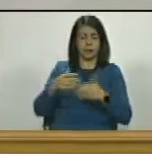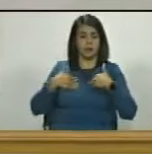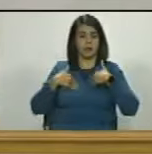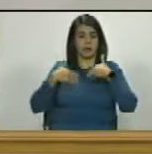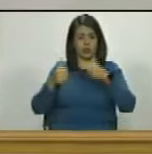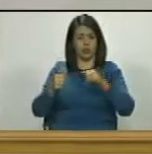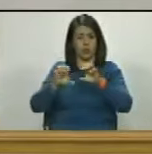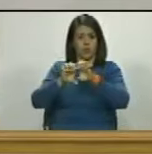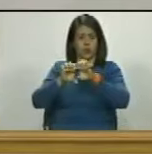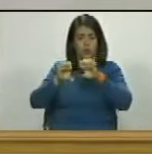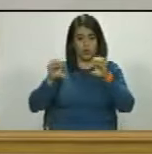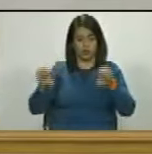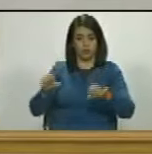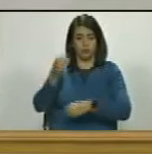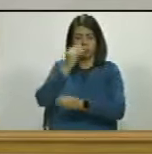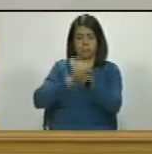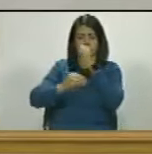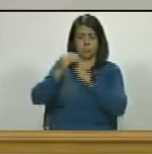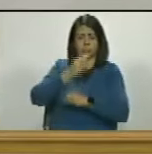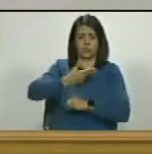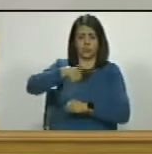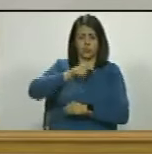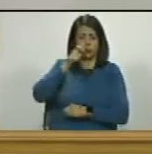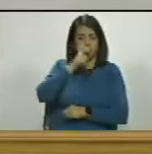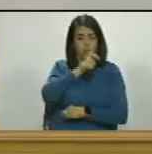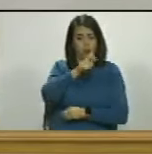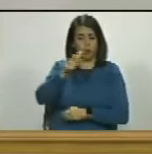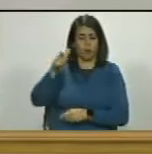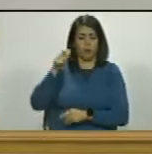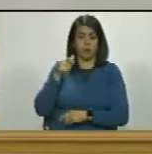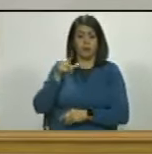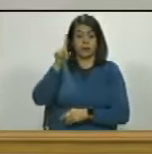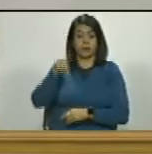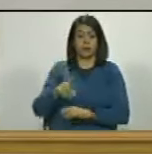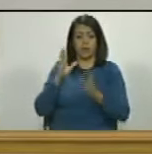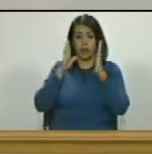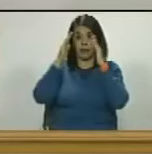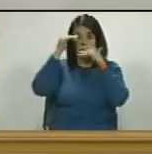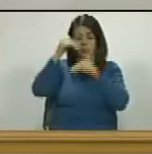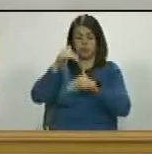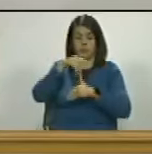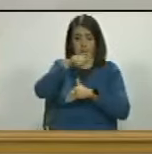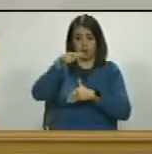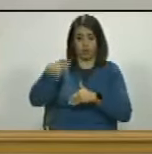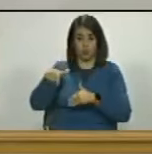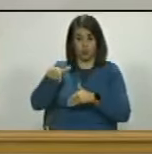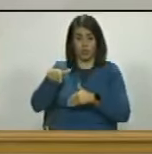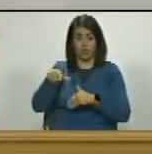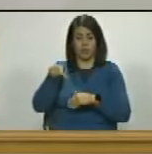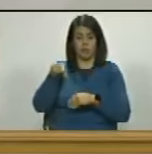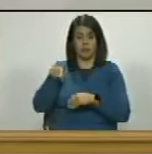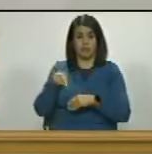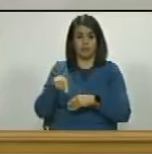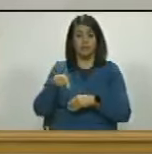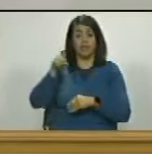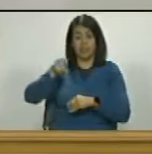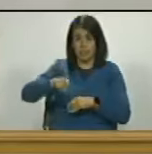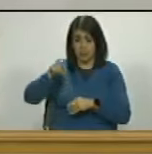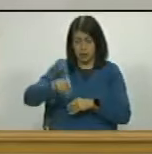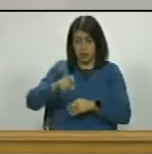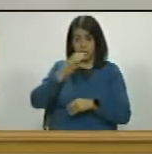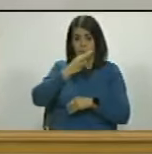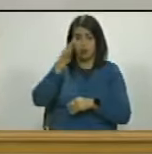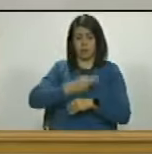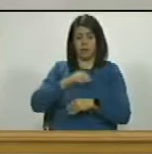salud educación alimentación de nuestro pueblo y para atender venezolanas y venezolanos que requieren